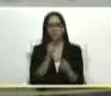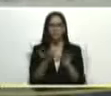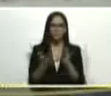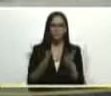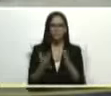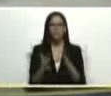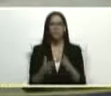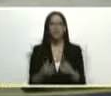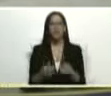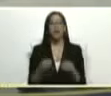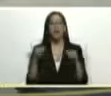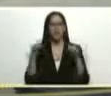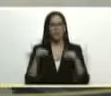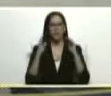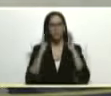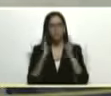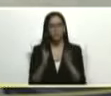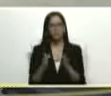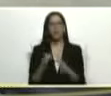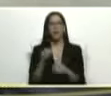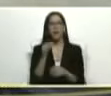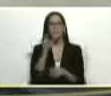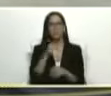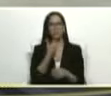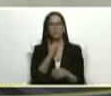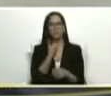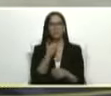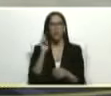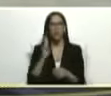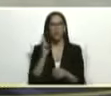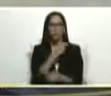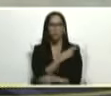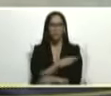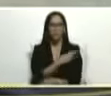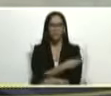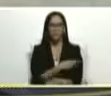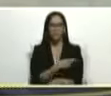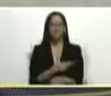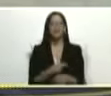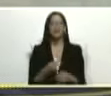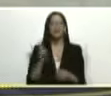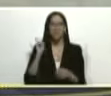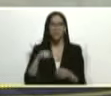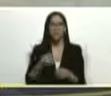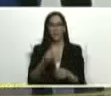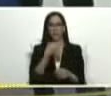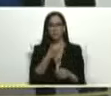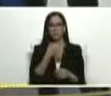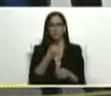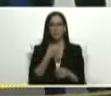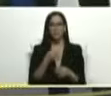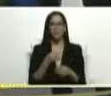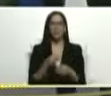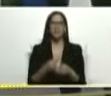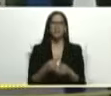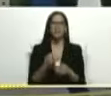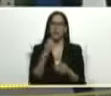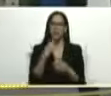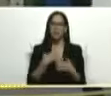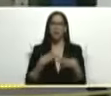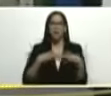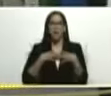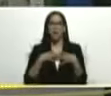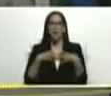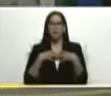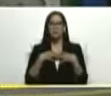la atención a pacientes que requieran del uso de hospitalización tratamientos también tratamientos de asma tratamientos